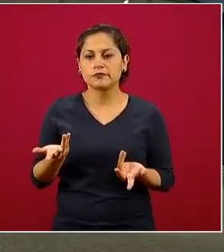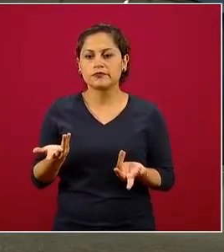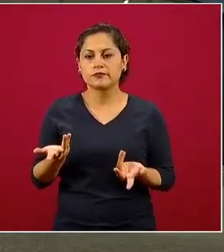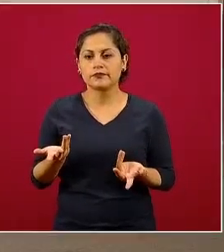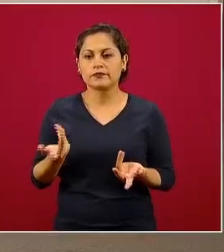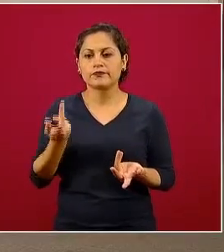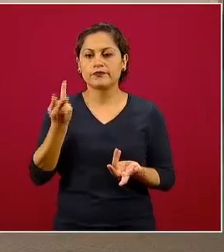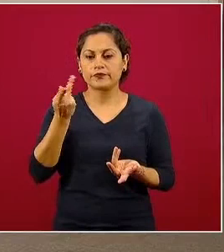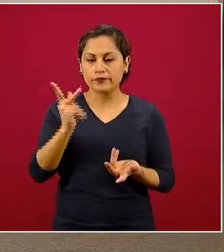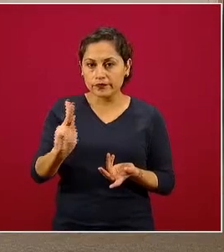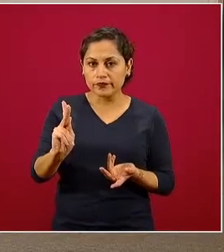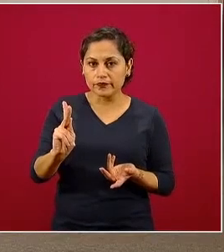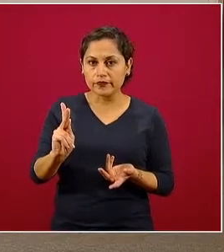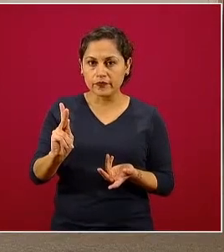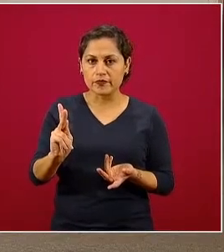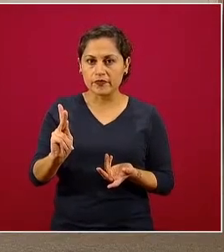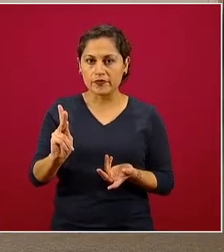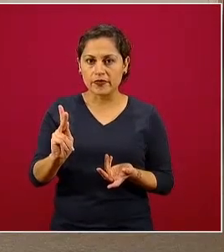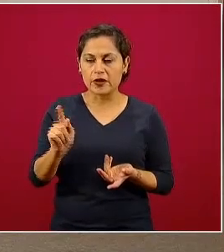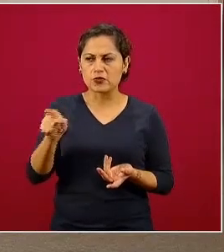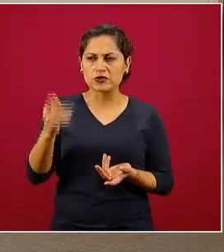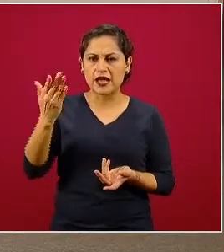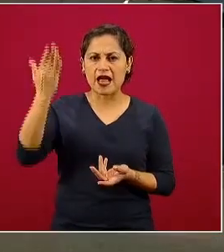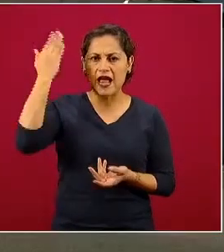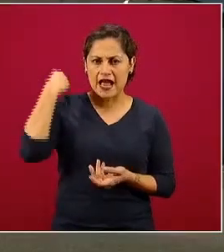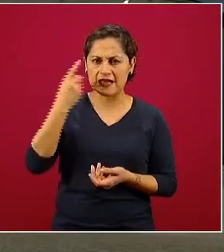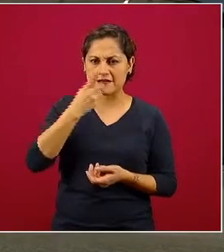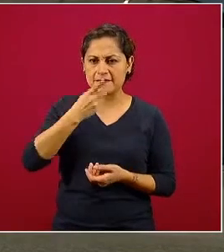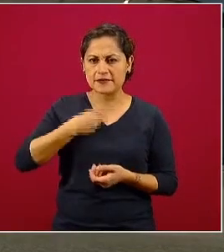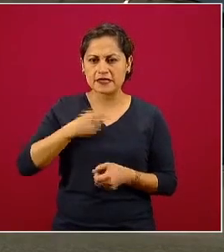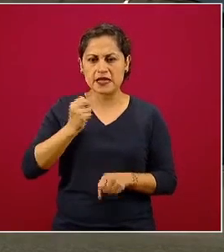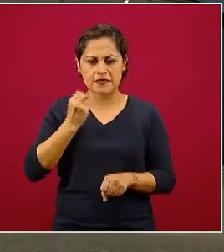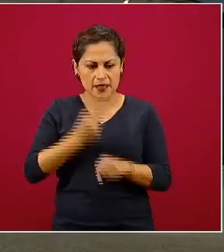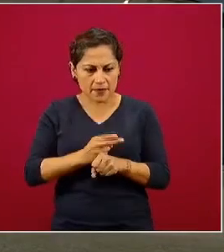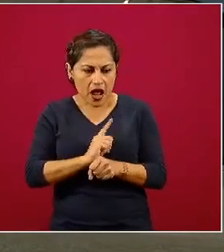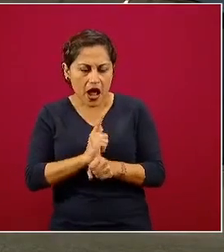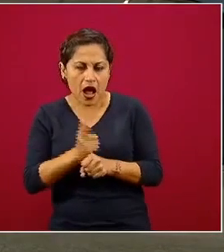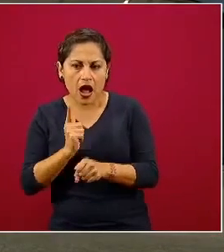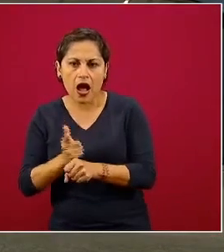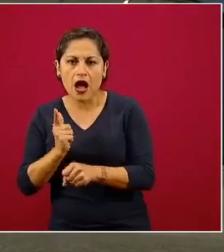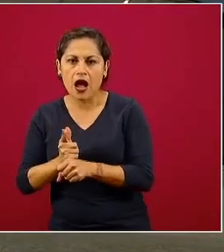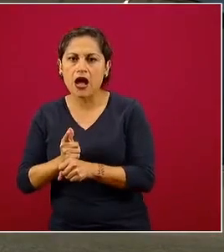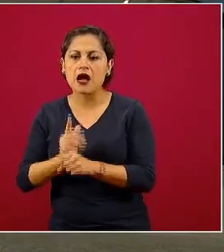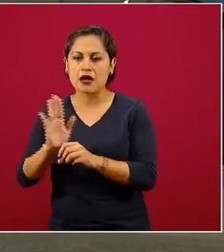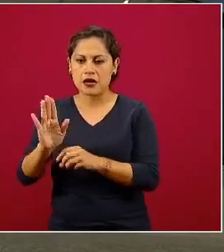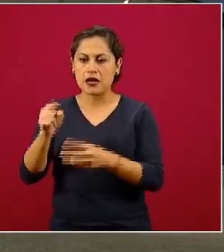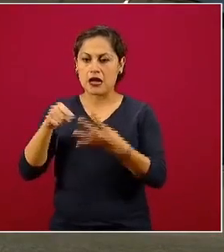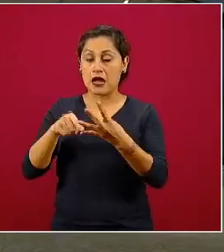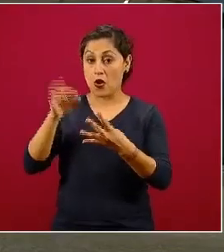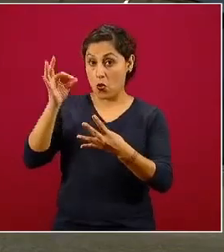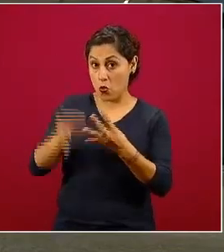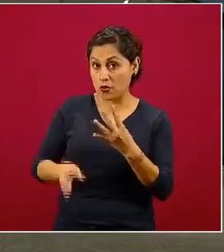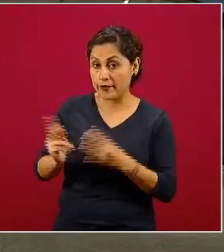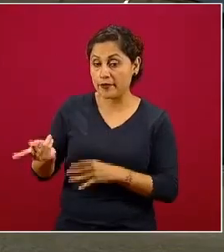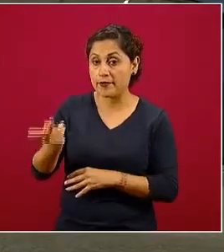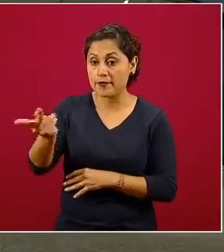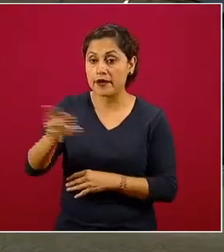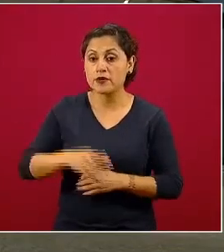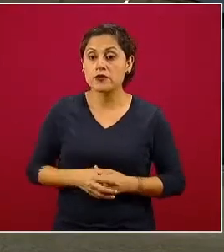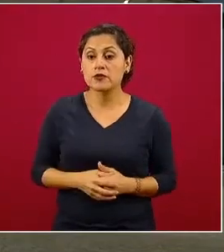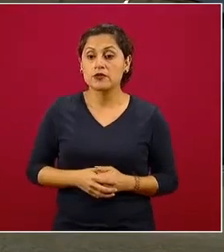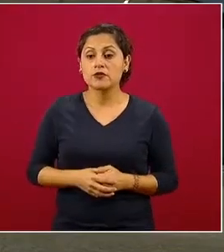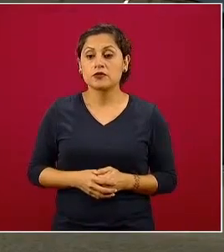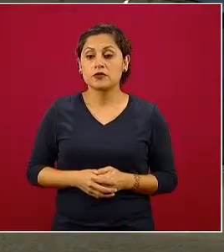señales tempranas de las que usted hacía referencia también la semana pasada. Hice una última pregunta si me lo permite. ¿Bajaron